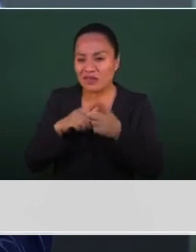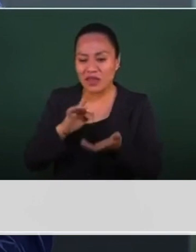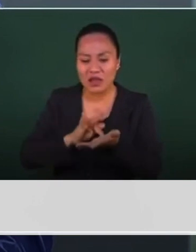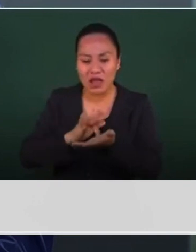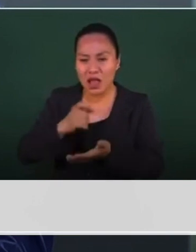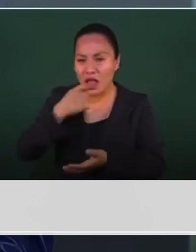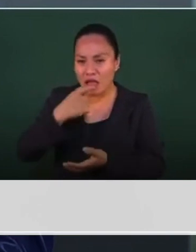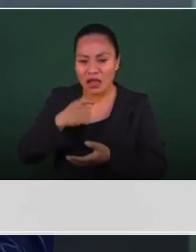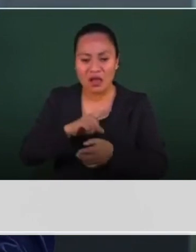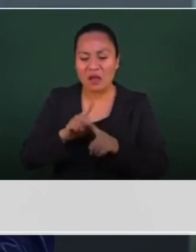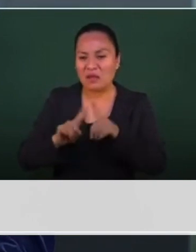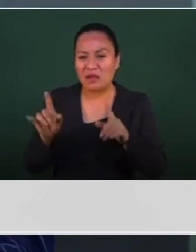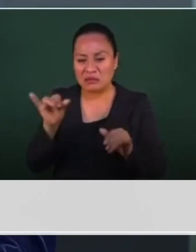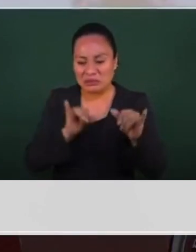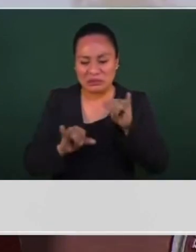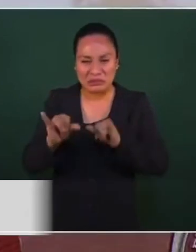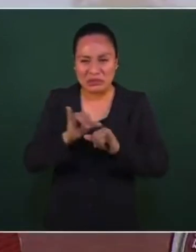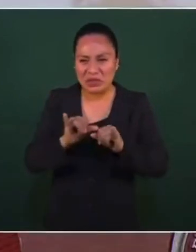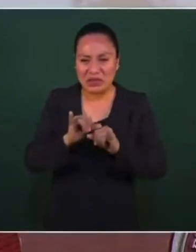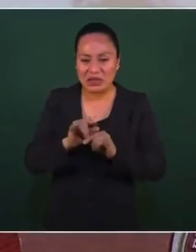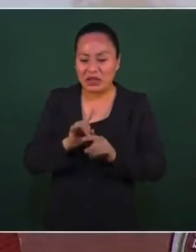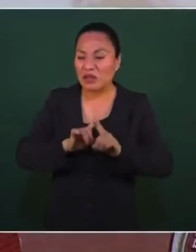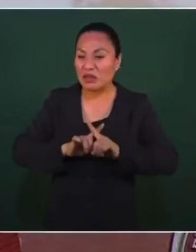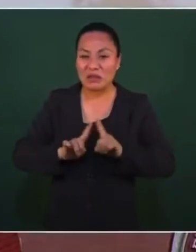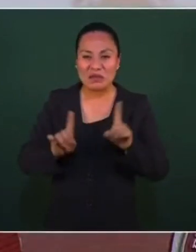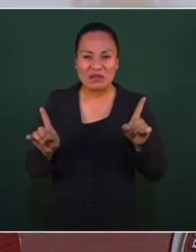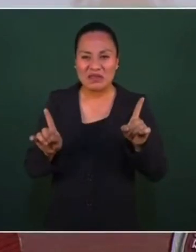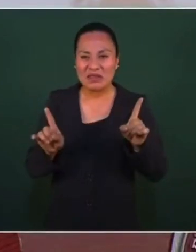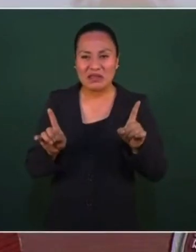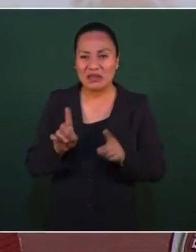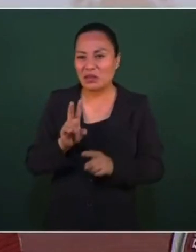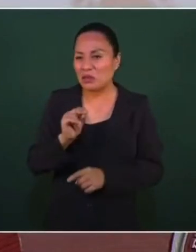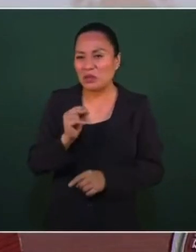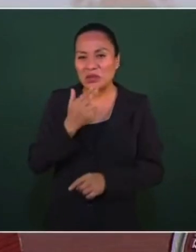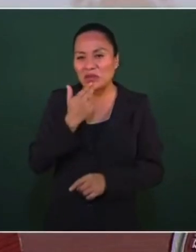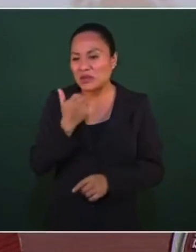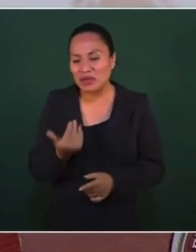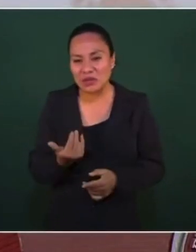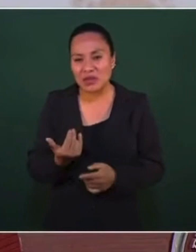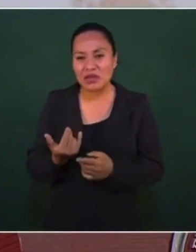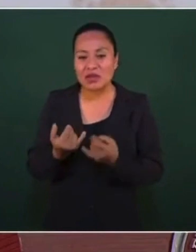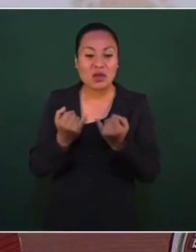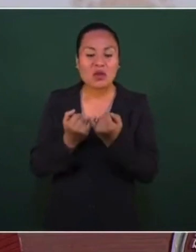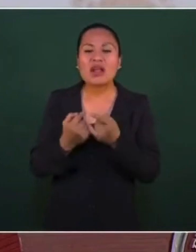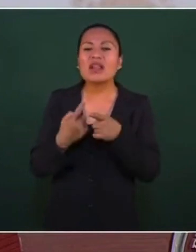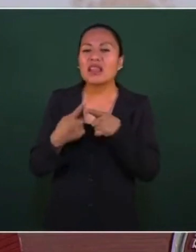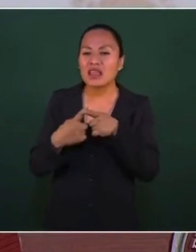esto con el silencio cómplice de los medios de información,